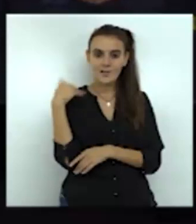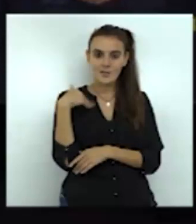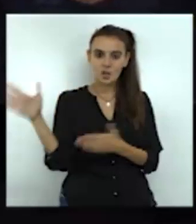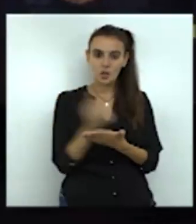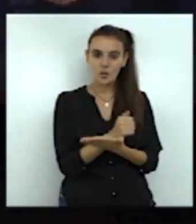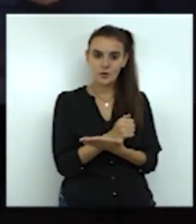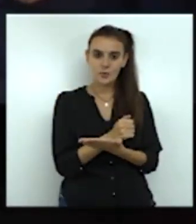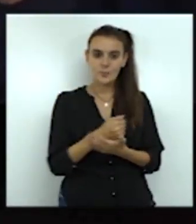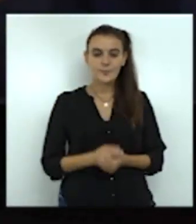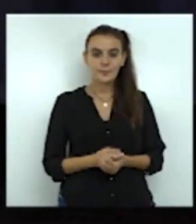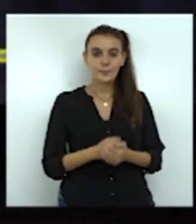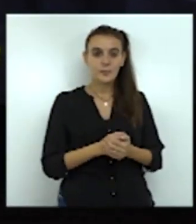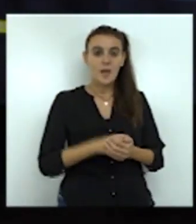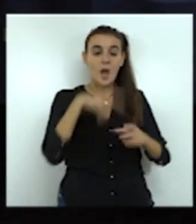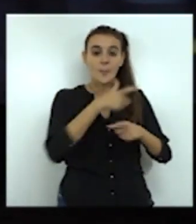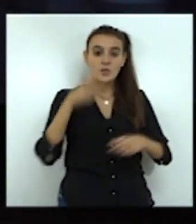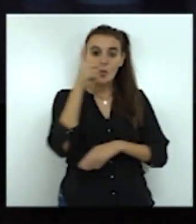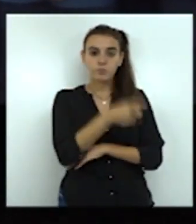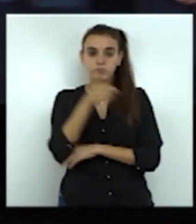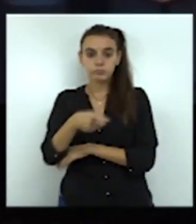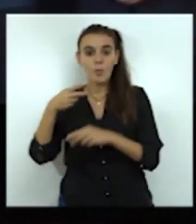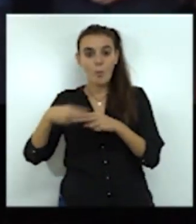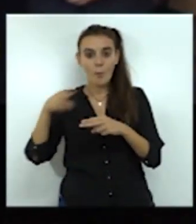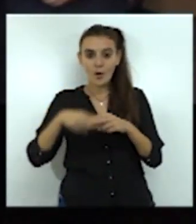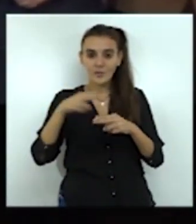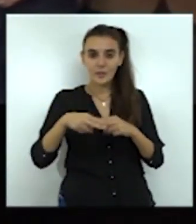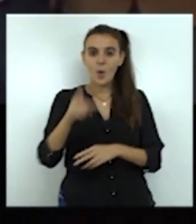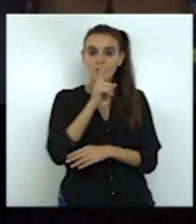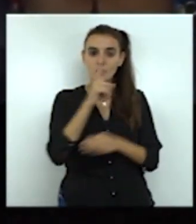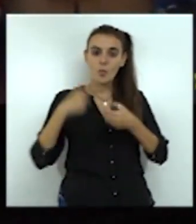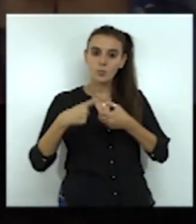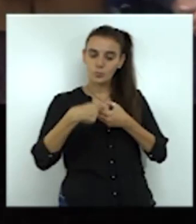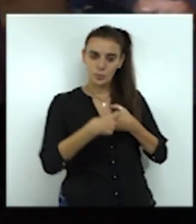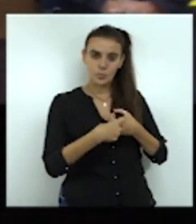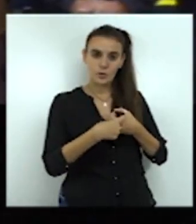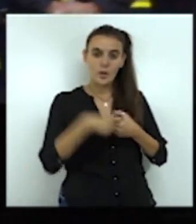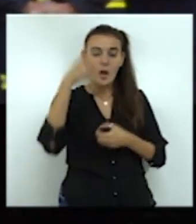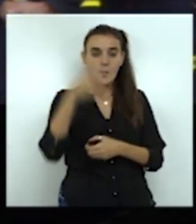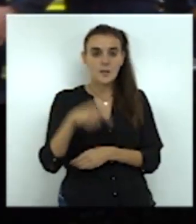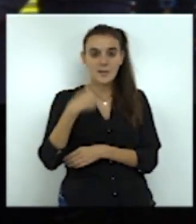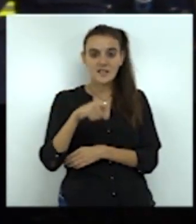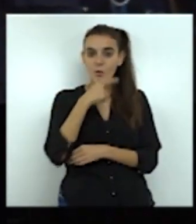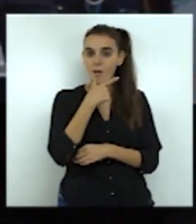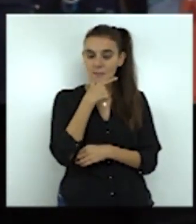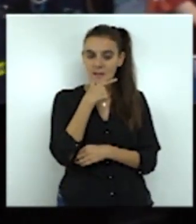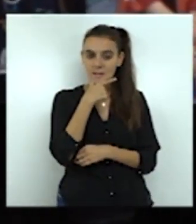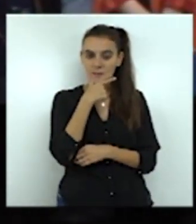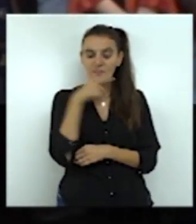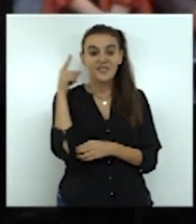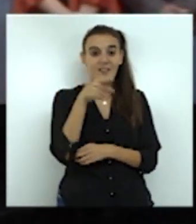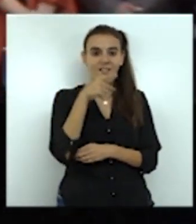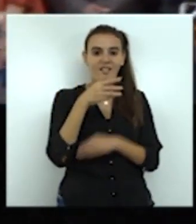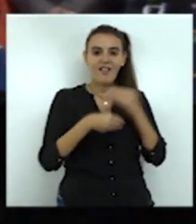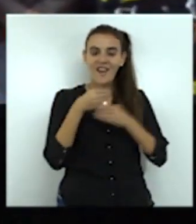Diferentes autoridades políticas se han sumado a este minuto de silencio. Entre ellos, el presidente de la ciudad, Juan Vivas, quien ha transmitido también sus